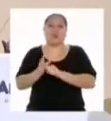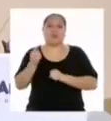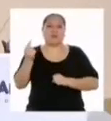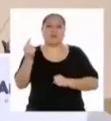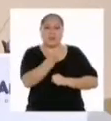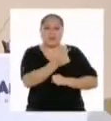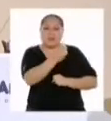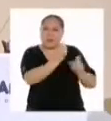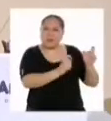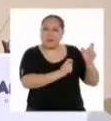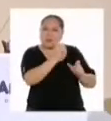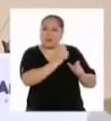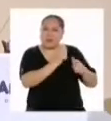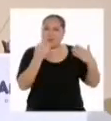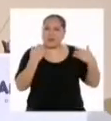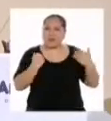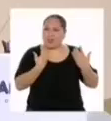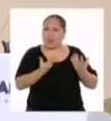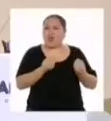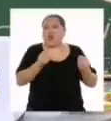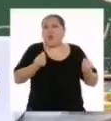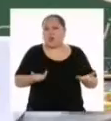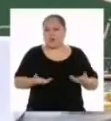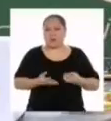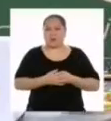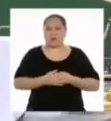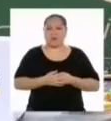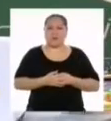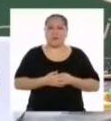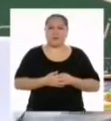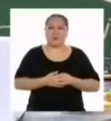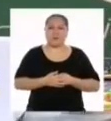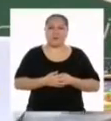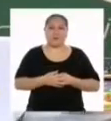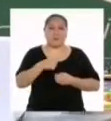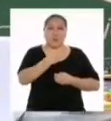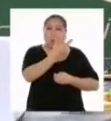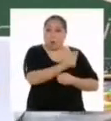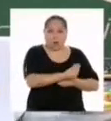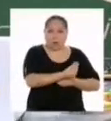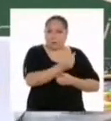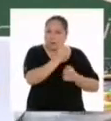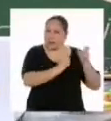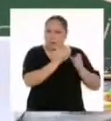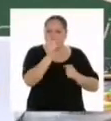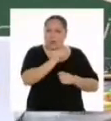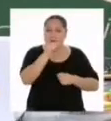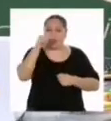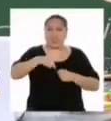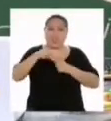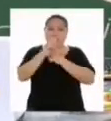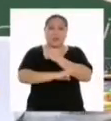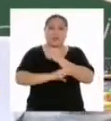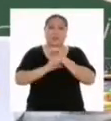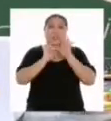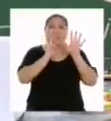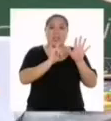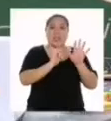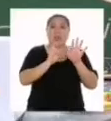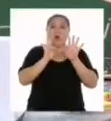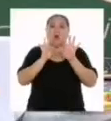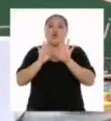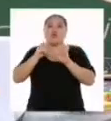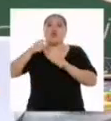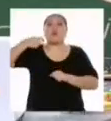desventaja que estas personas tienen para hacerlo. Y no son pocas. En nuestro país, entre siete y ocho